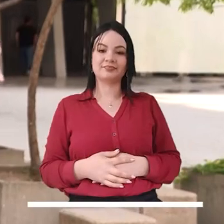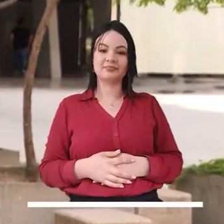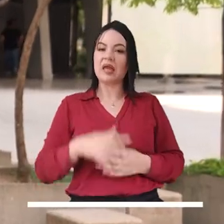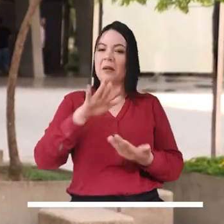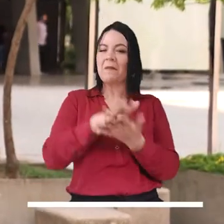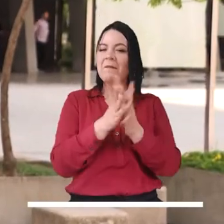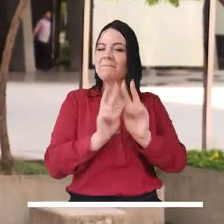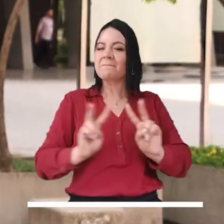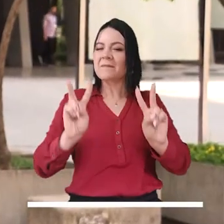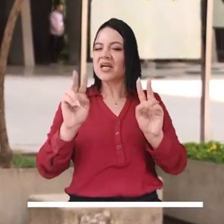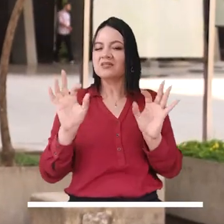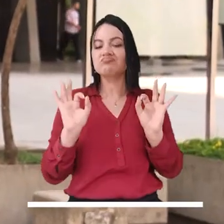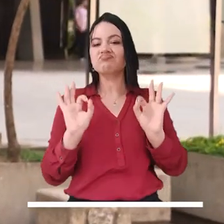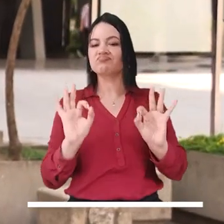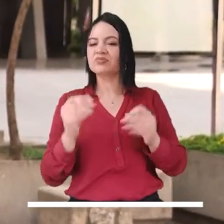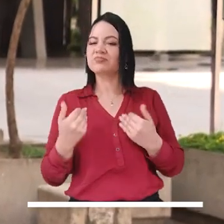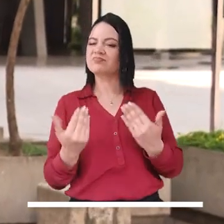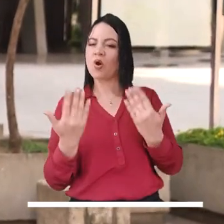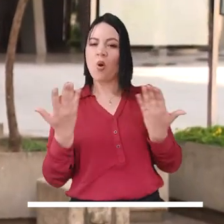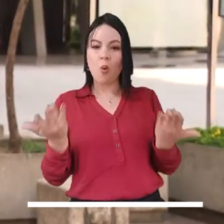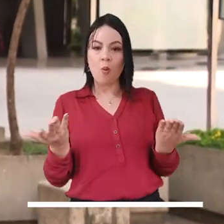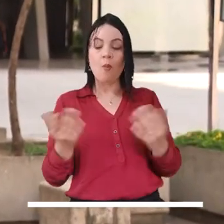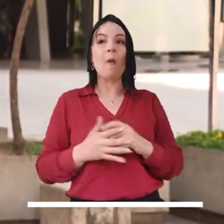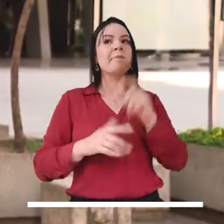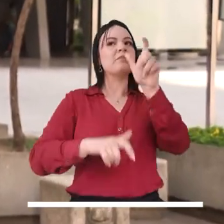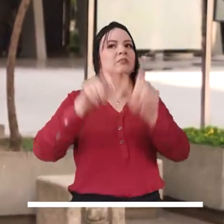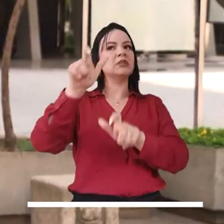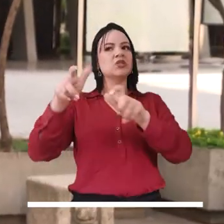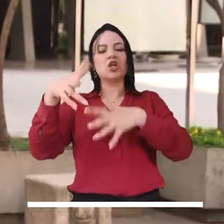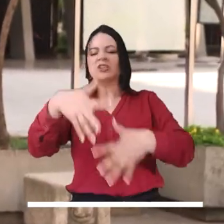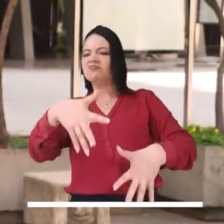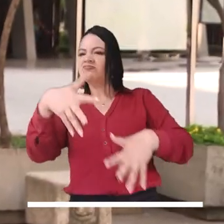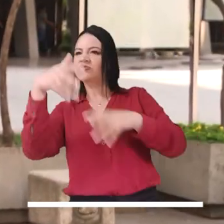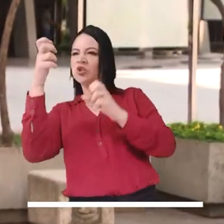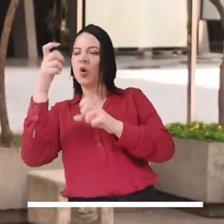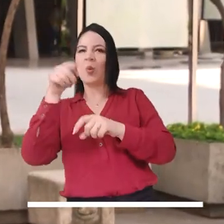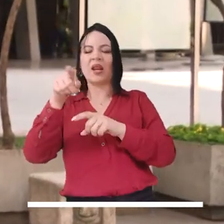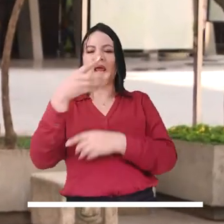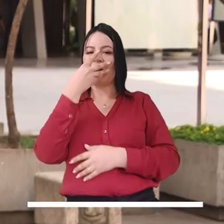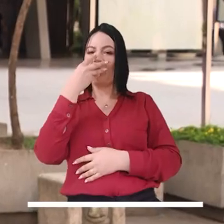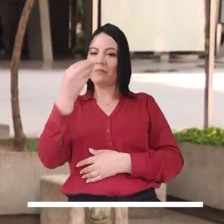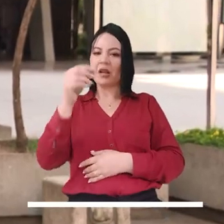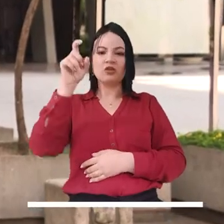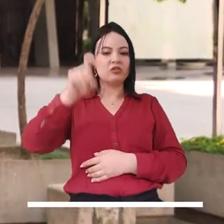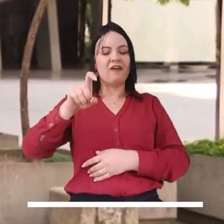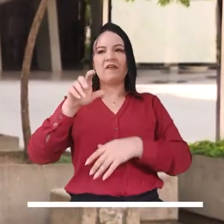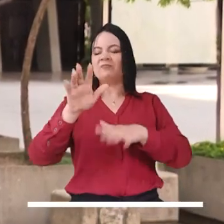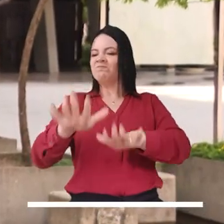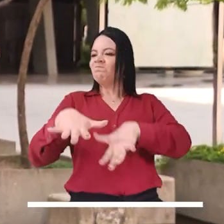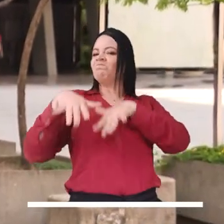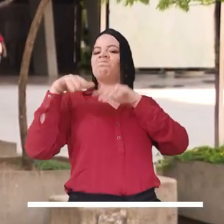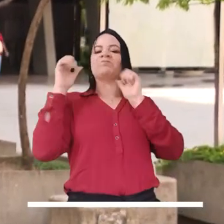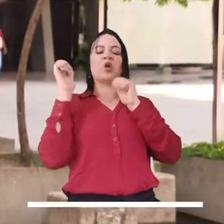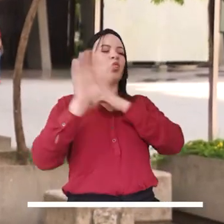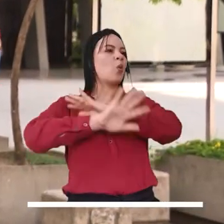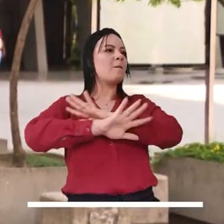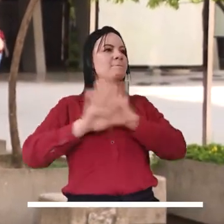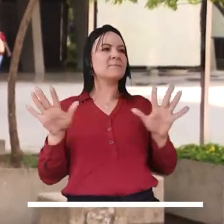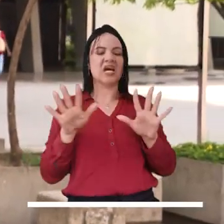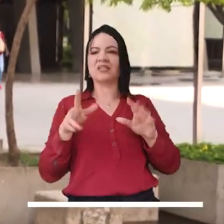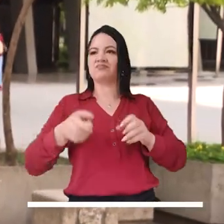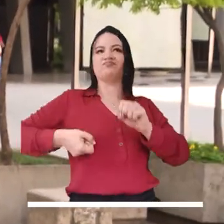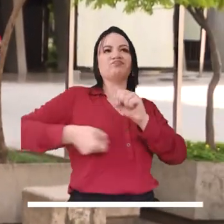será exitosa siempre y cuando los delincuentes y los actores armados reconozcan que deben dejar de